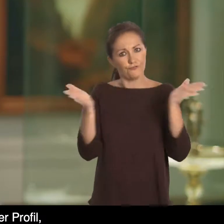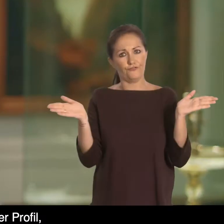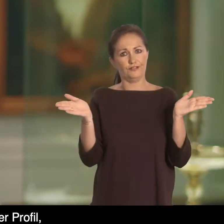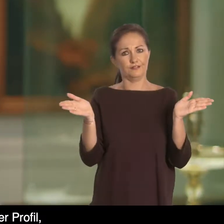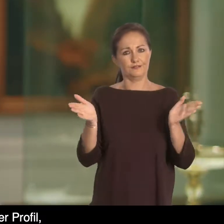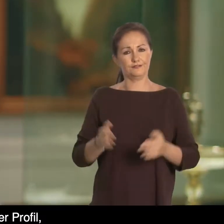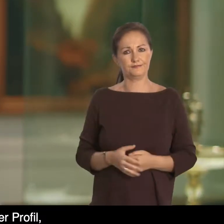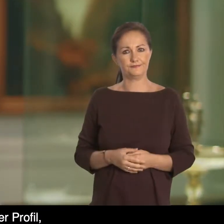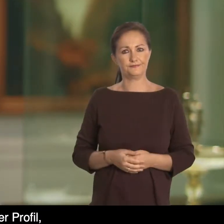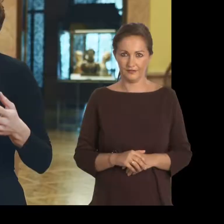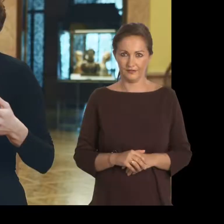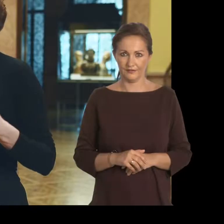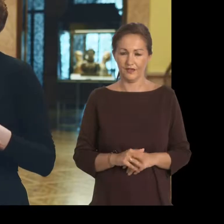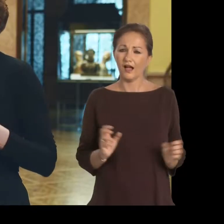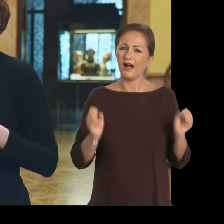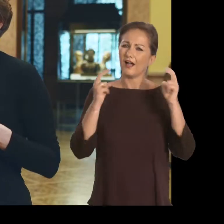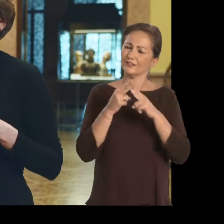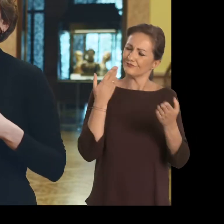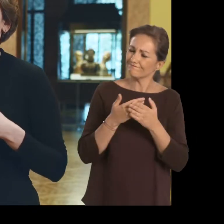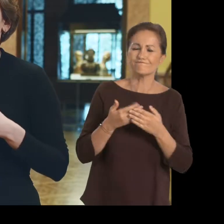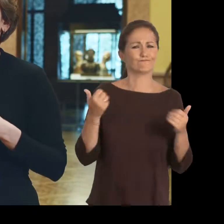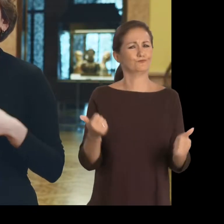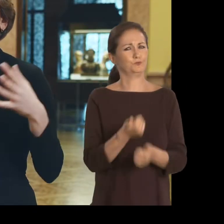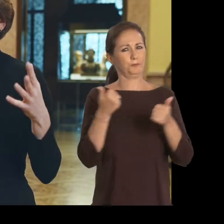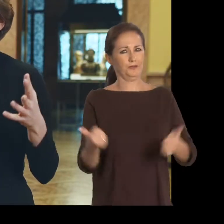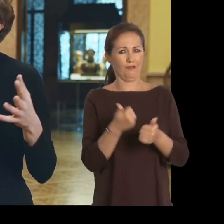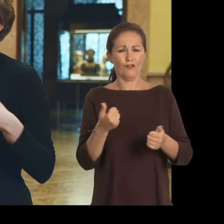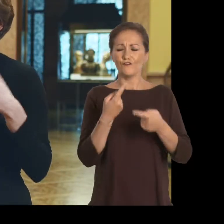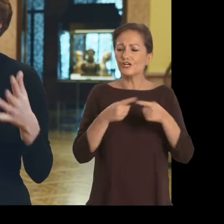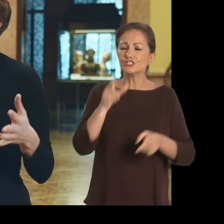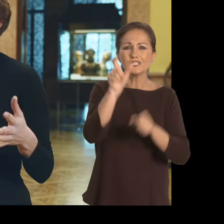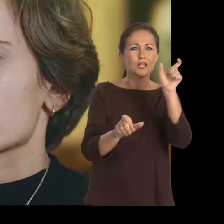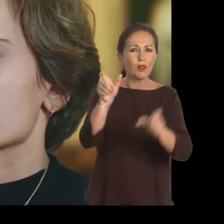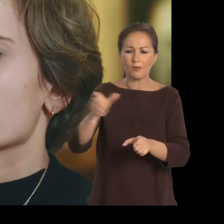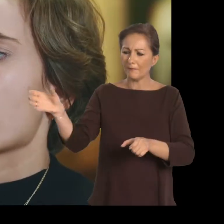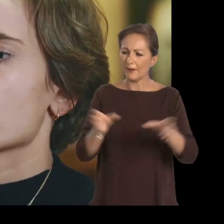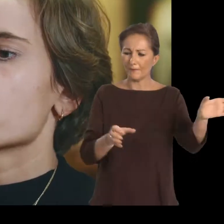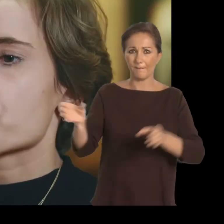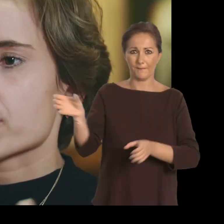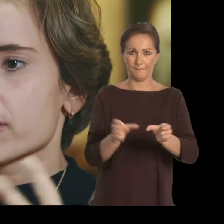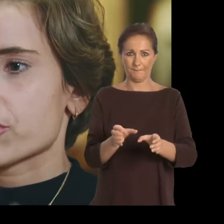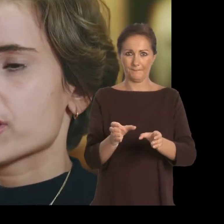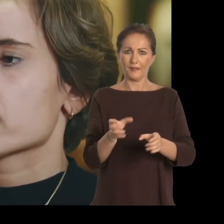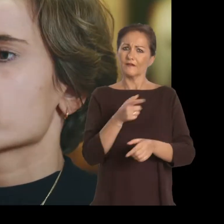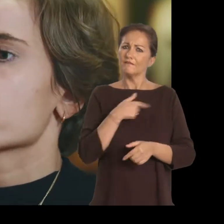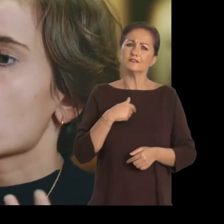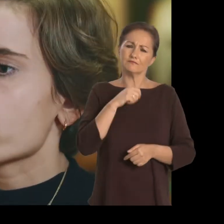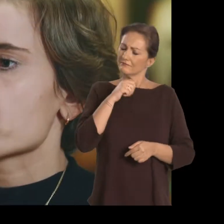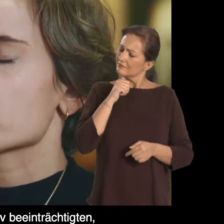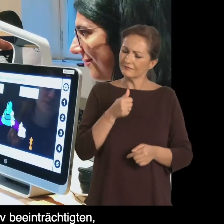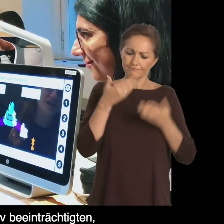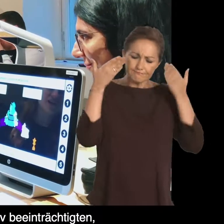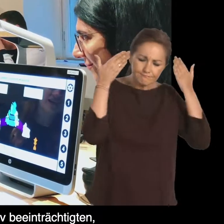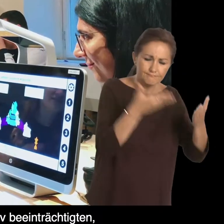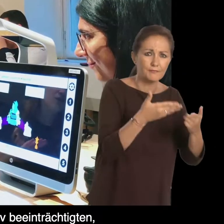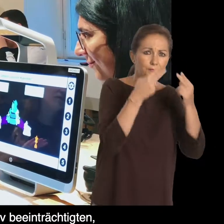en mi caso por ejemplo con discapacidad visual. Y por eso es ARTIST es muy bueno. Y nosotros mismos miscamos diferentes personas.